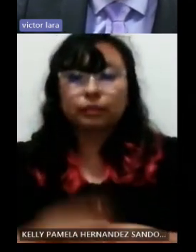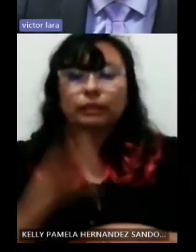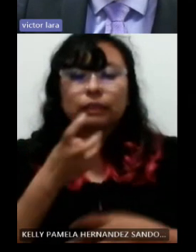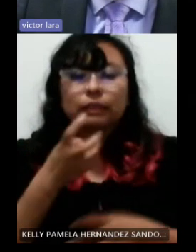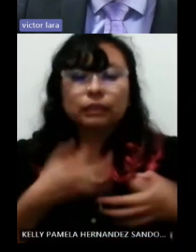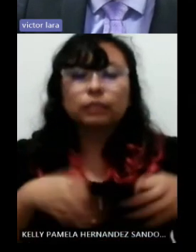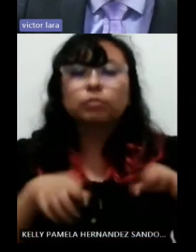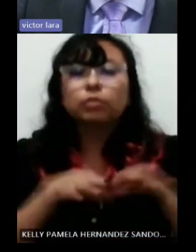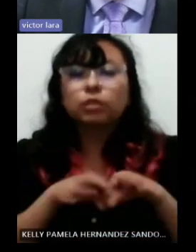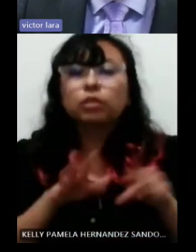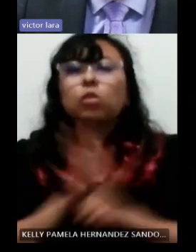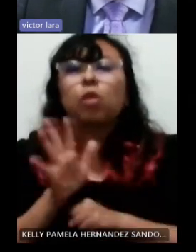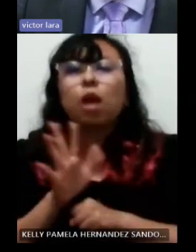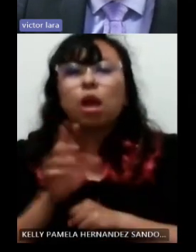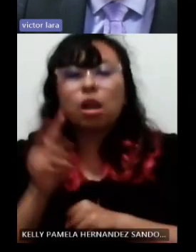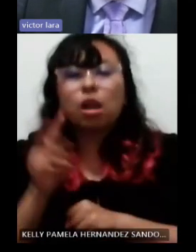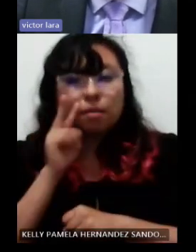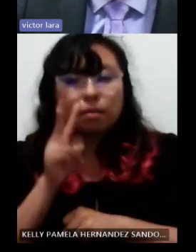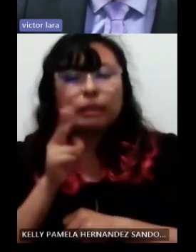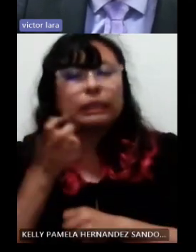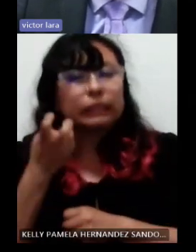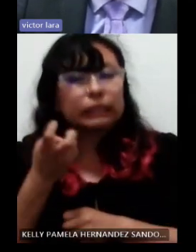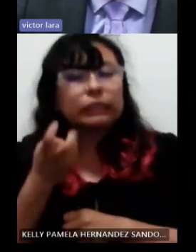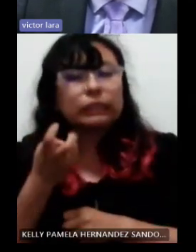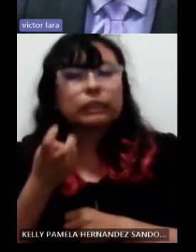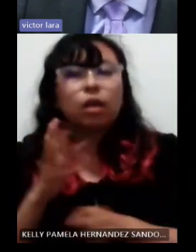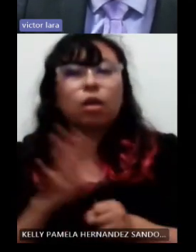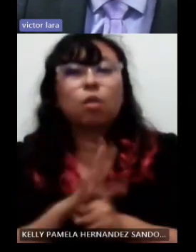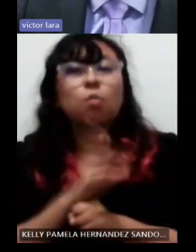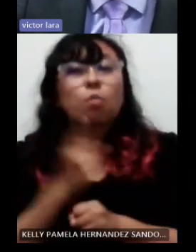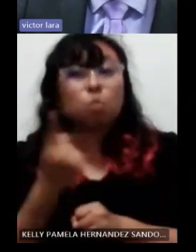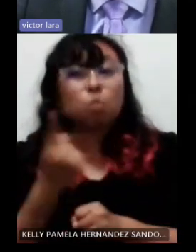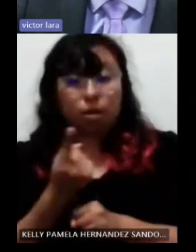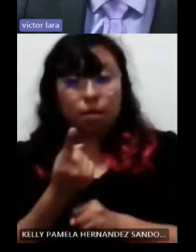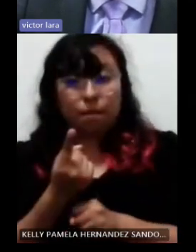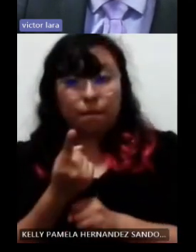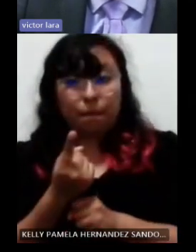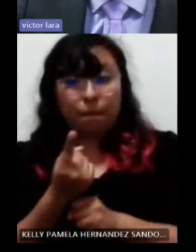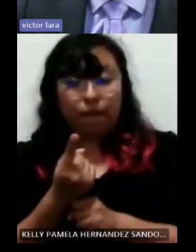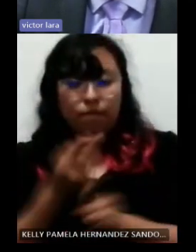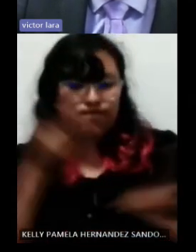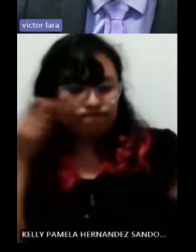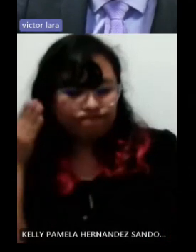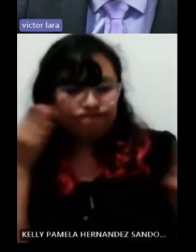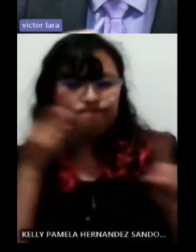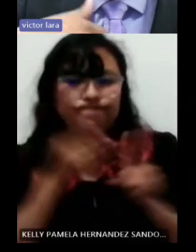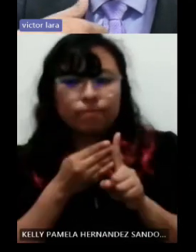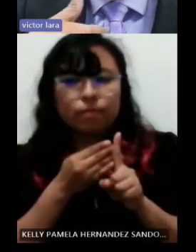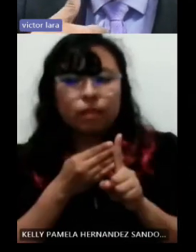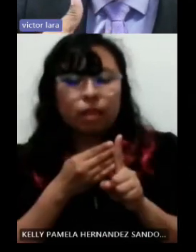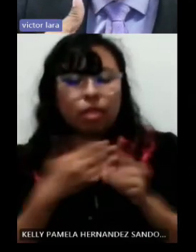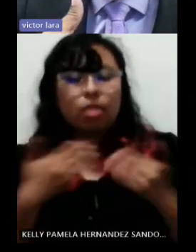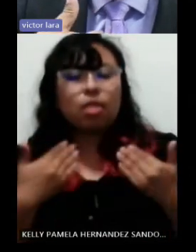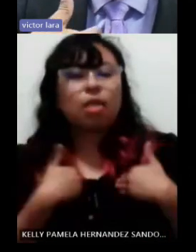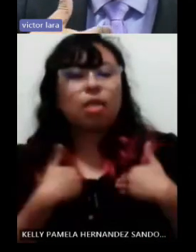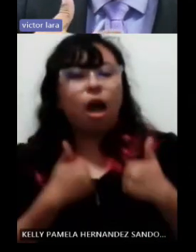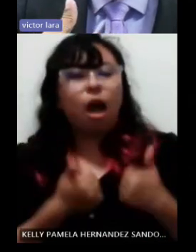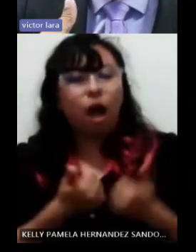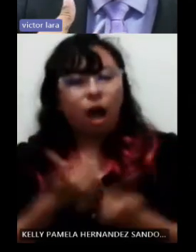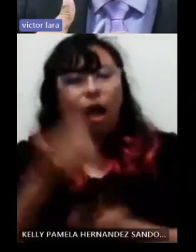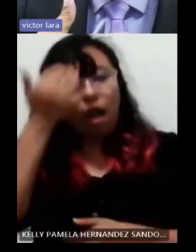o me interesa ser muy claro en ese sentido porque hablamos justamente del conocer cuánto ve,